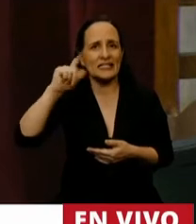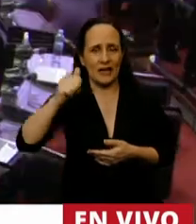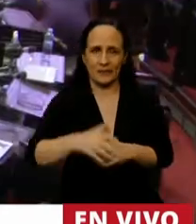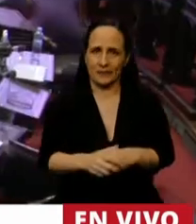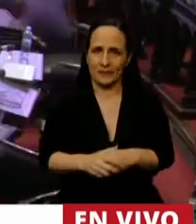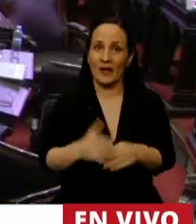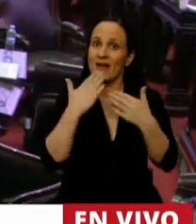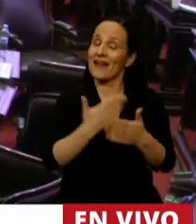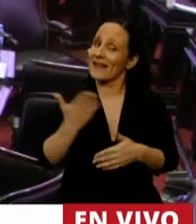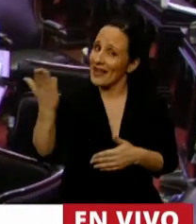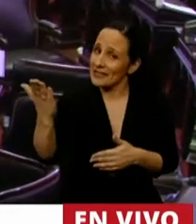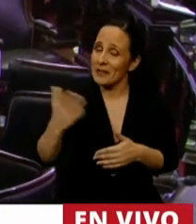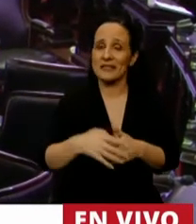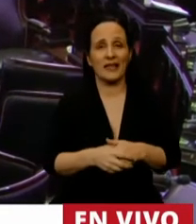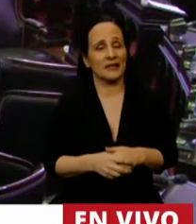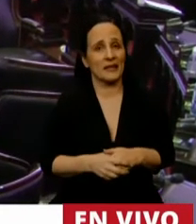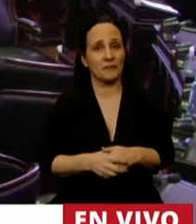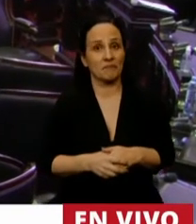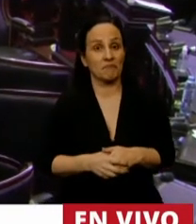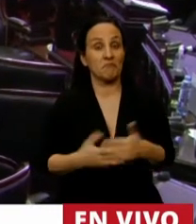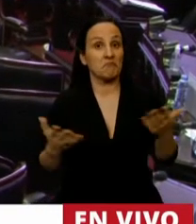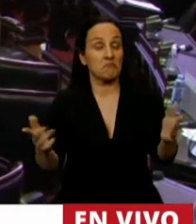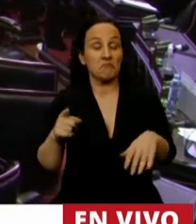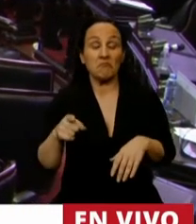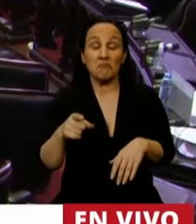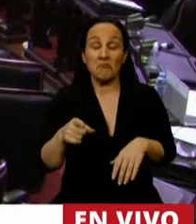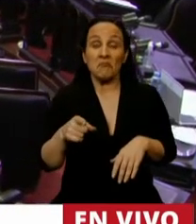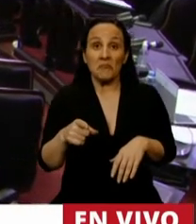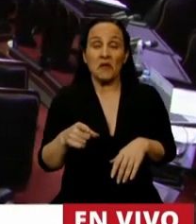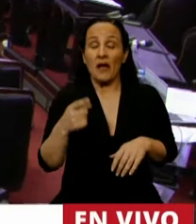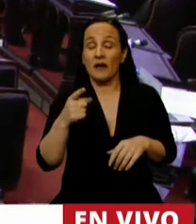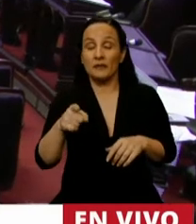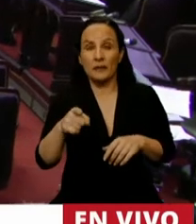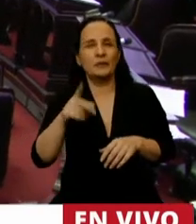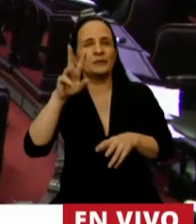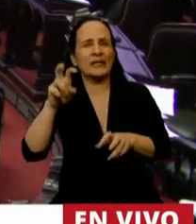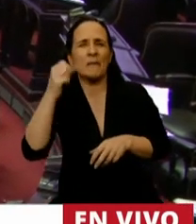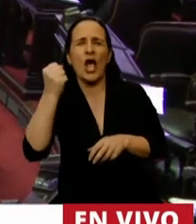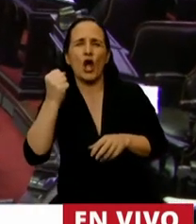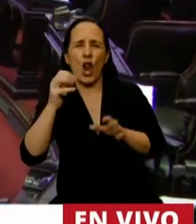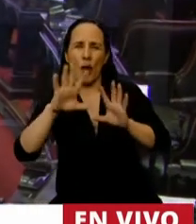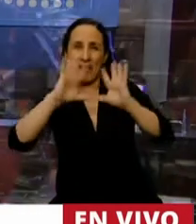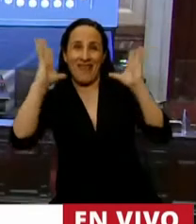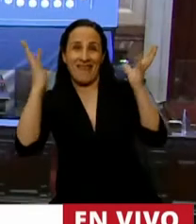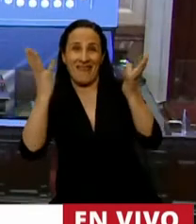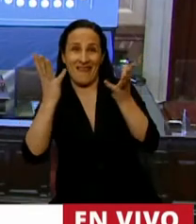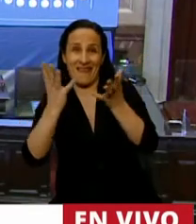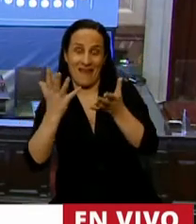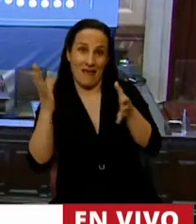Gracias, Presidente. Y diciendo las variables macroeconómicas que se proyectan en el presupuesto,